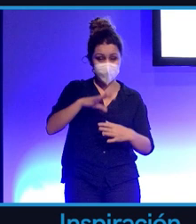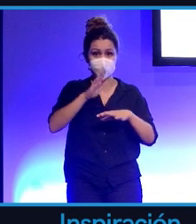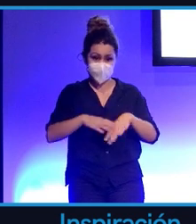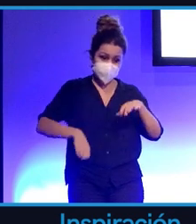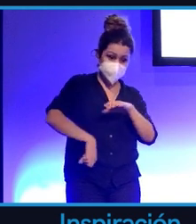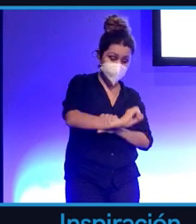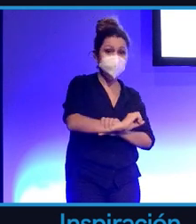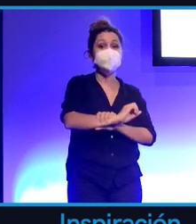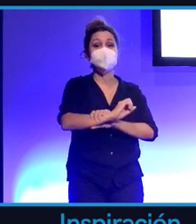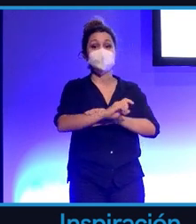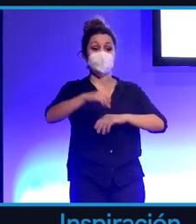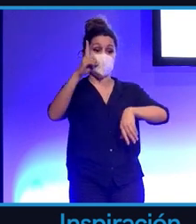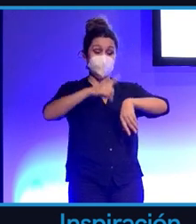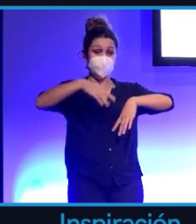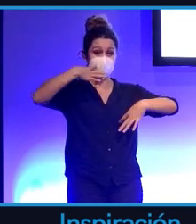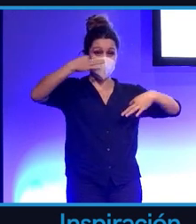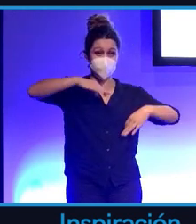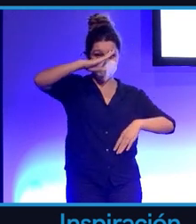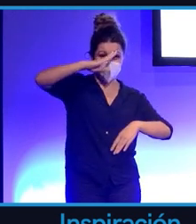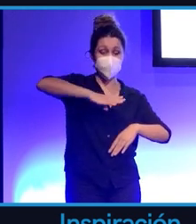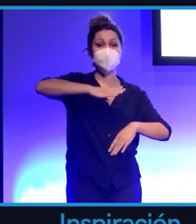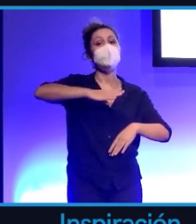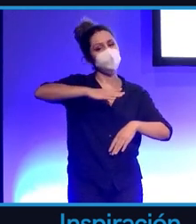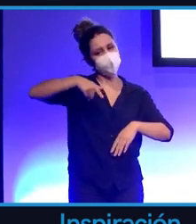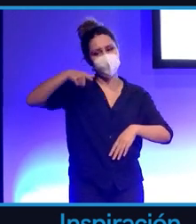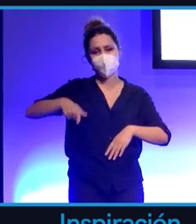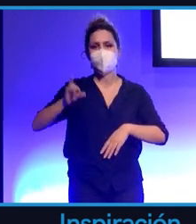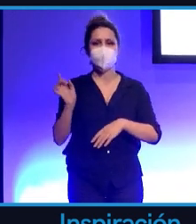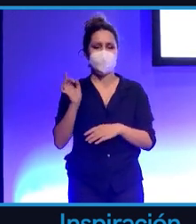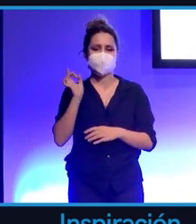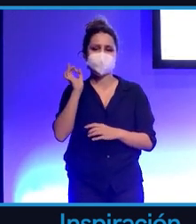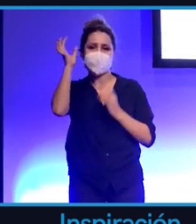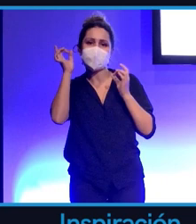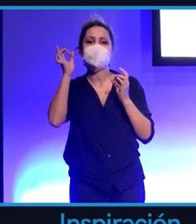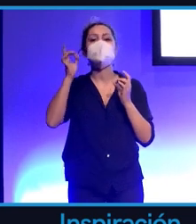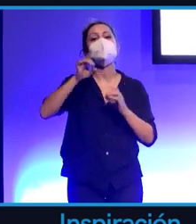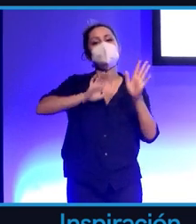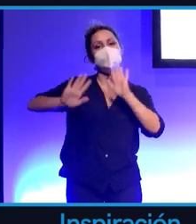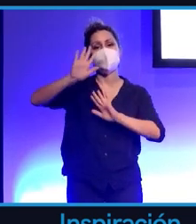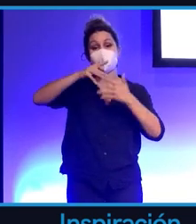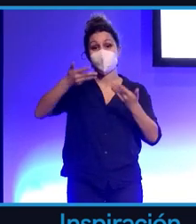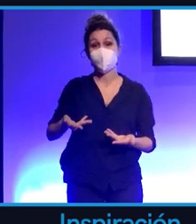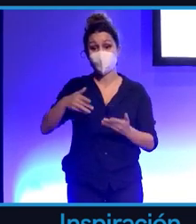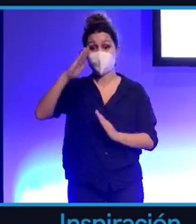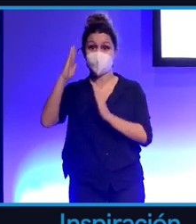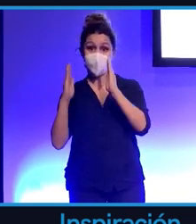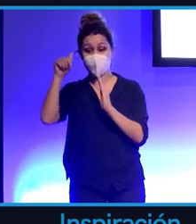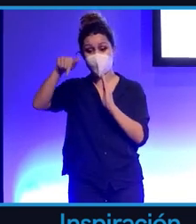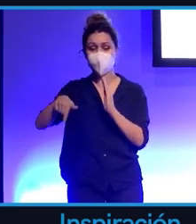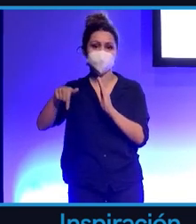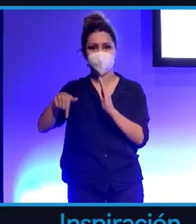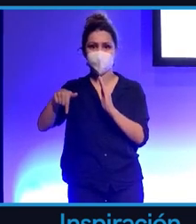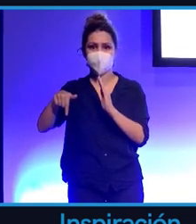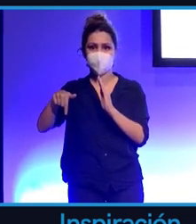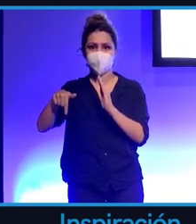en tiempo real, con todo lo que ello conlleva, es una tarea muy compleja. Y a día de hoy están a salvo los